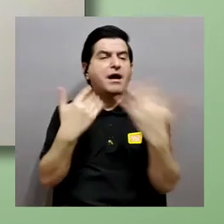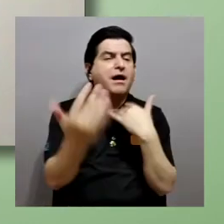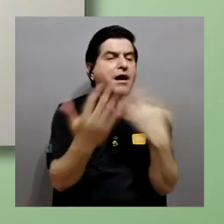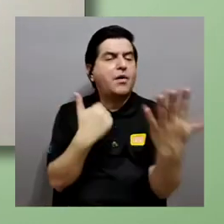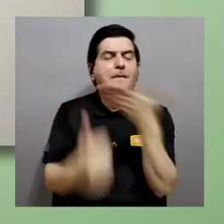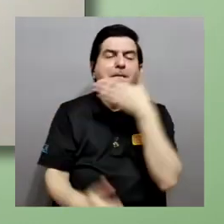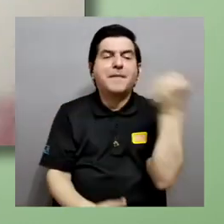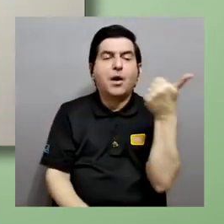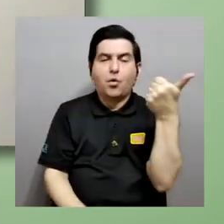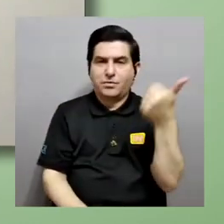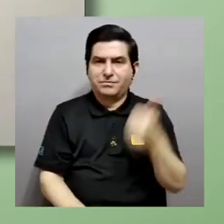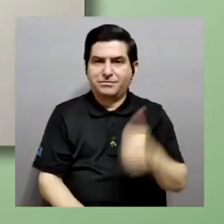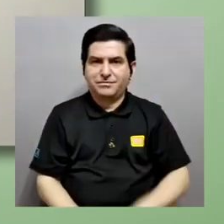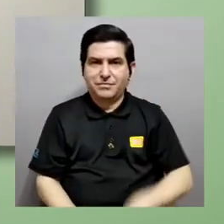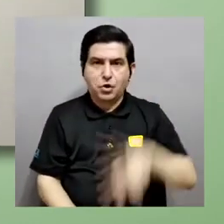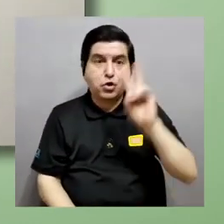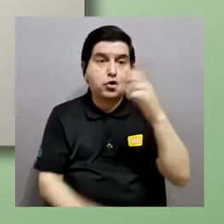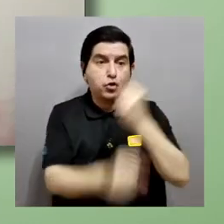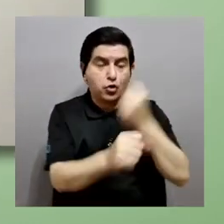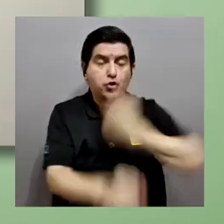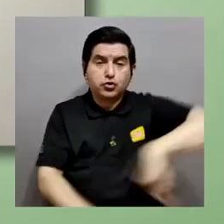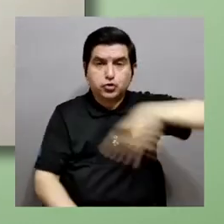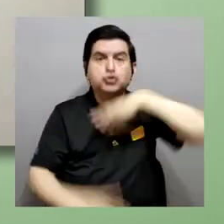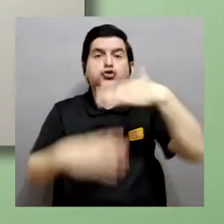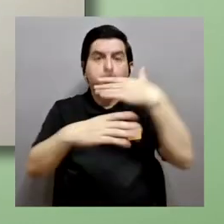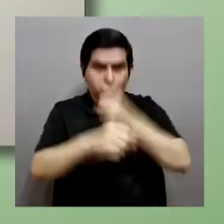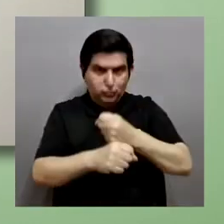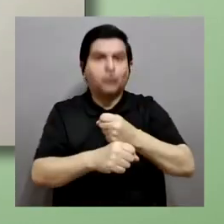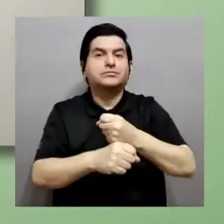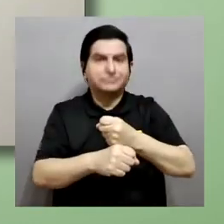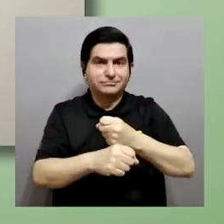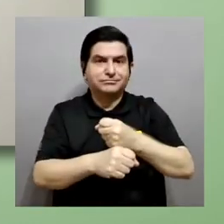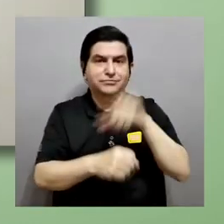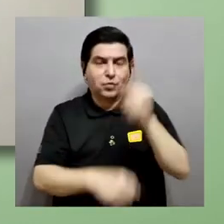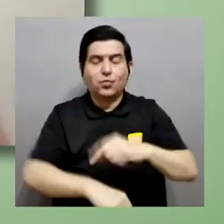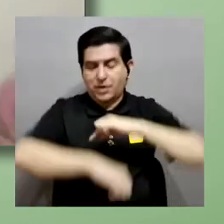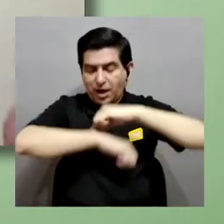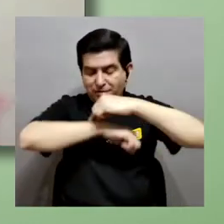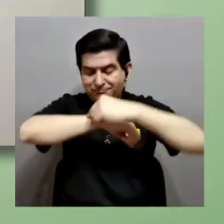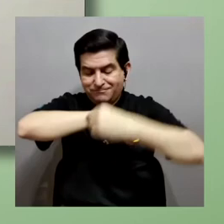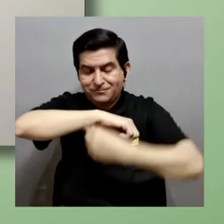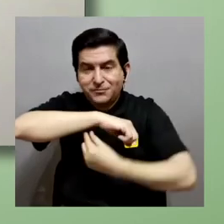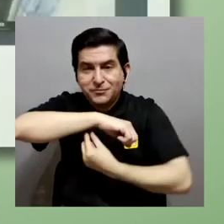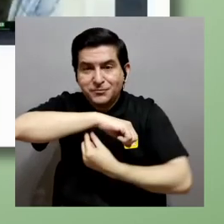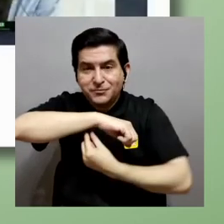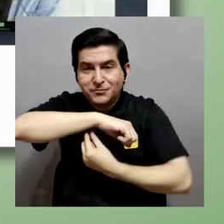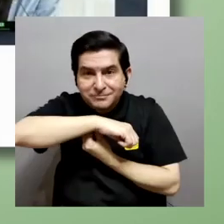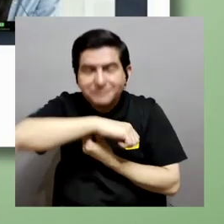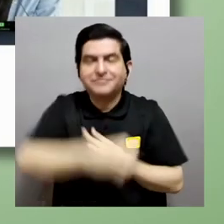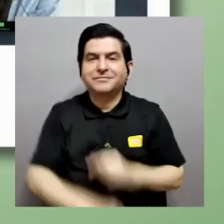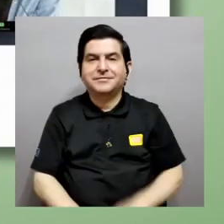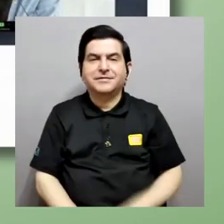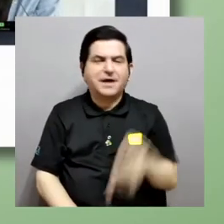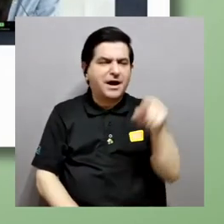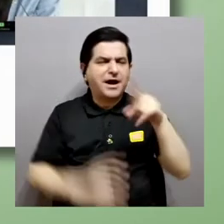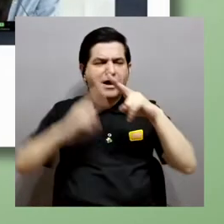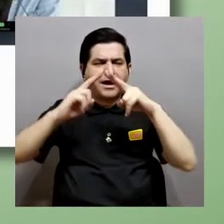entre ellas. Y dos de los trabajos que hemos hecho hasta el momento es una pulsera que